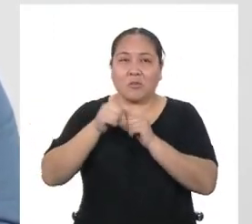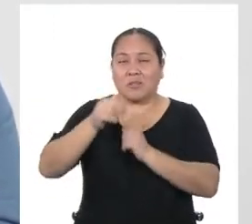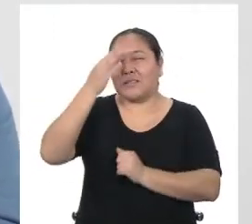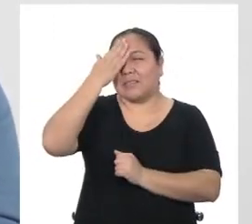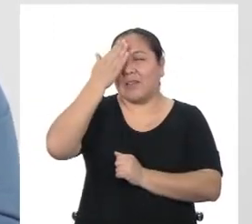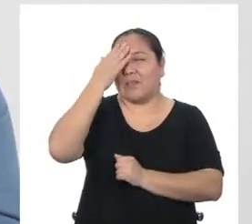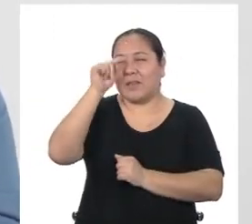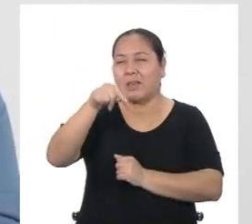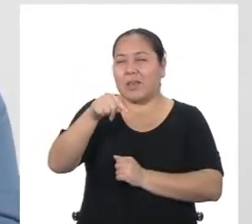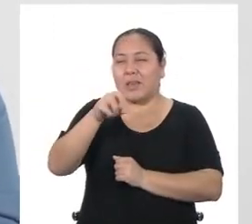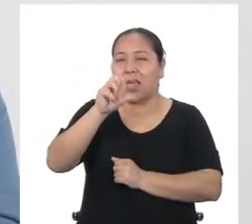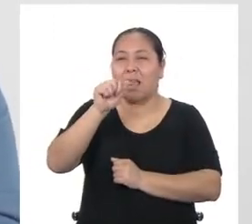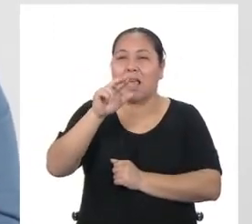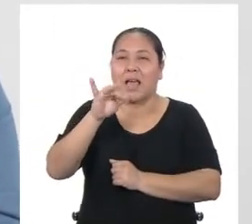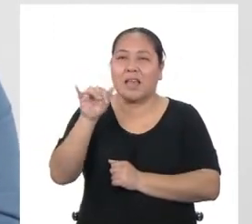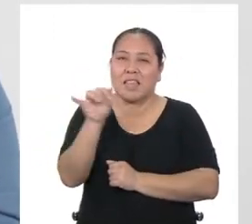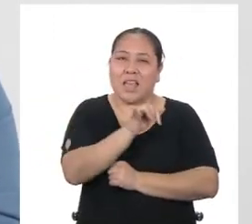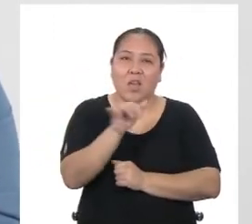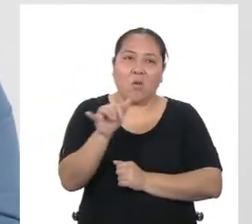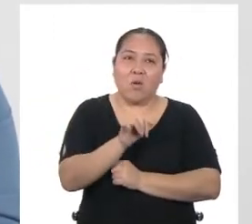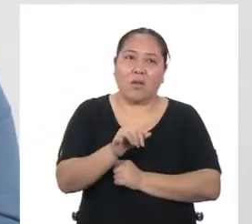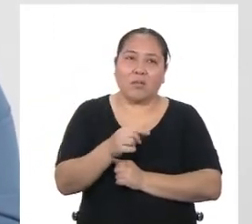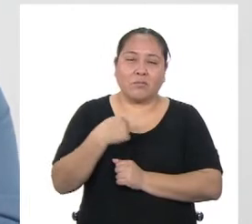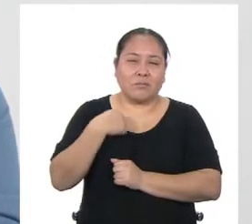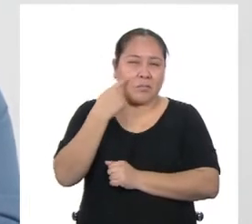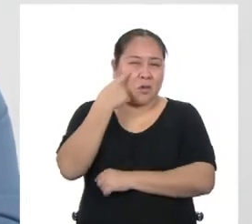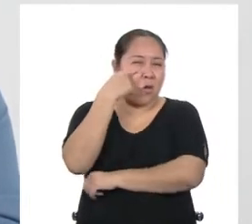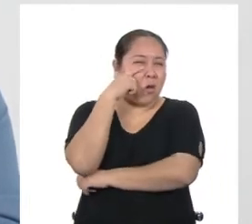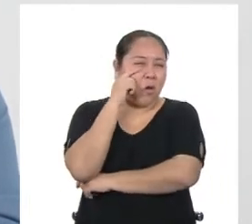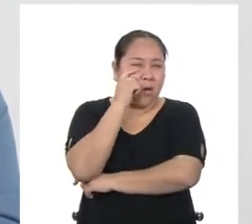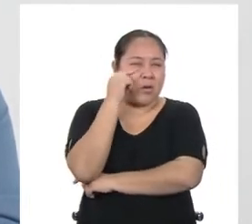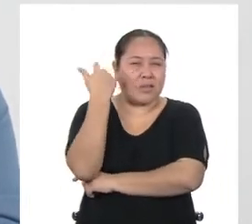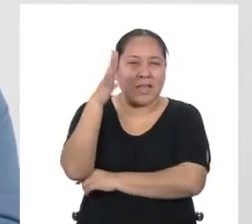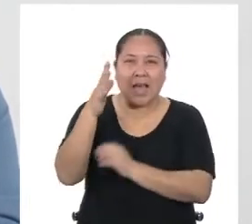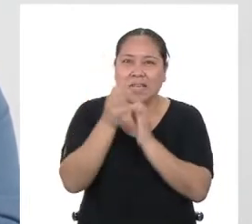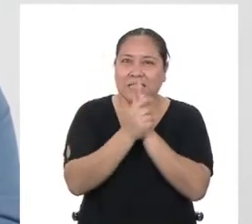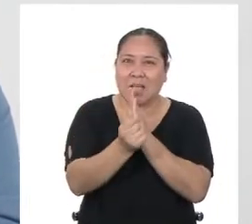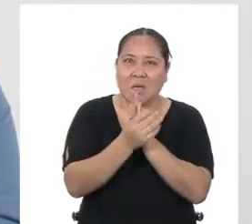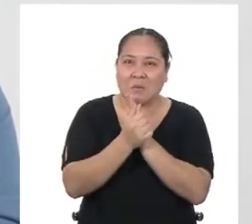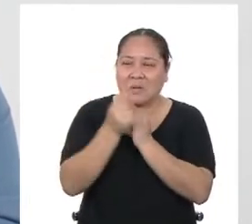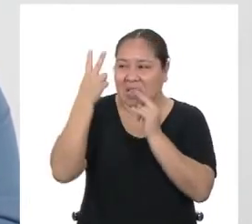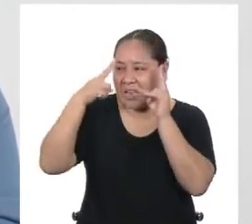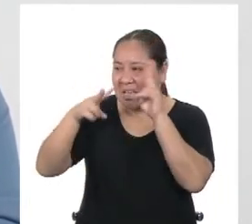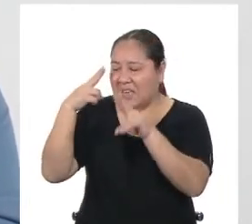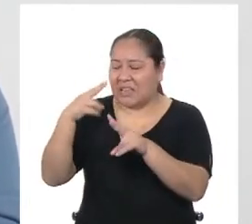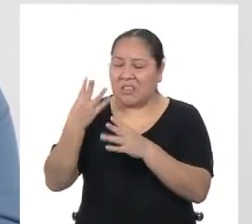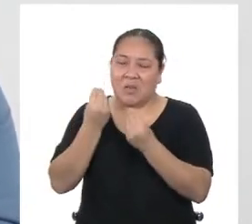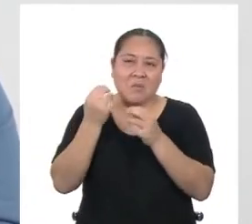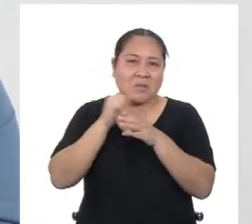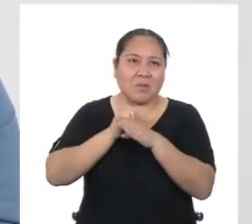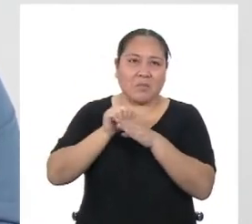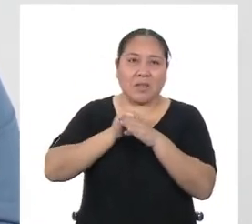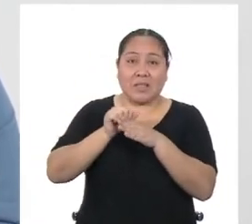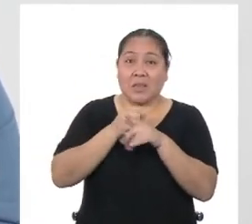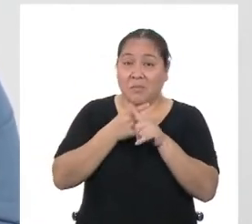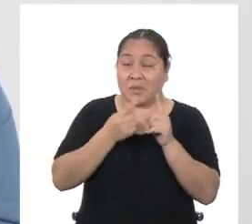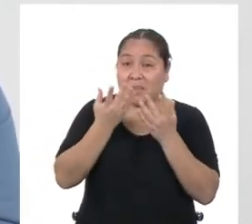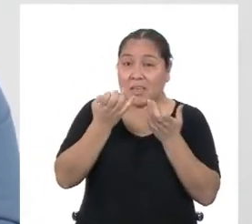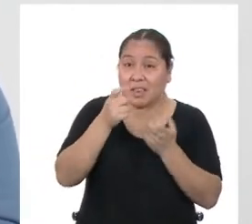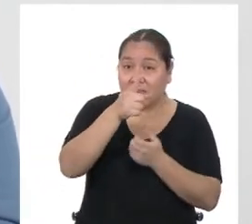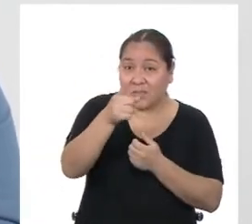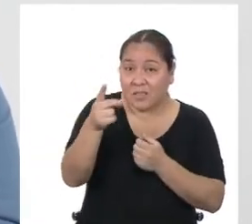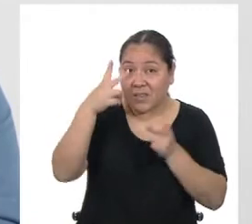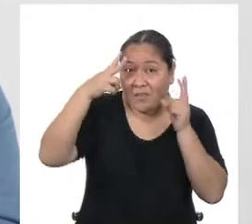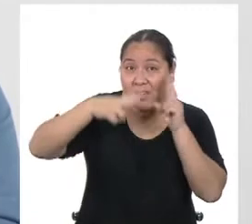que sus áreas serían iguales. Mi ojo está entrenado de todo lo que he practicado, pero quería que ustedes